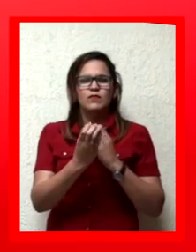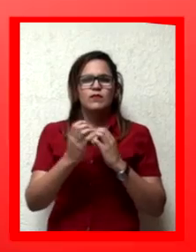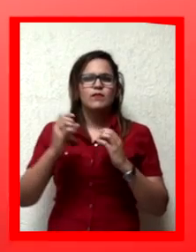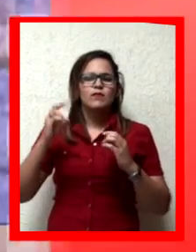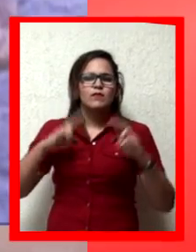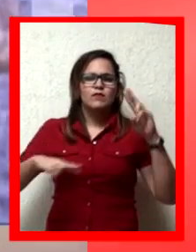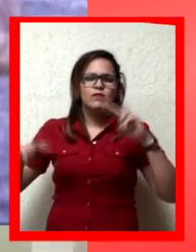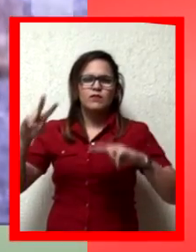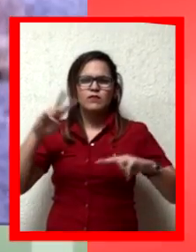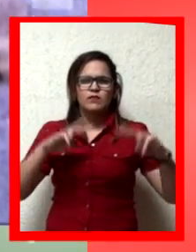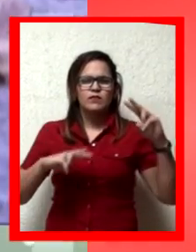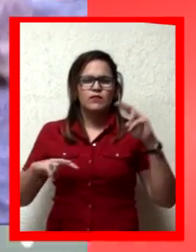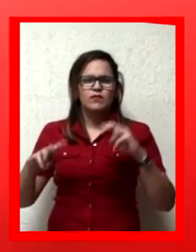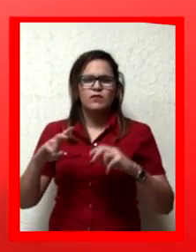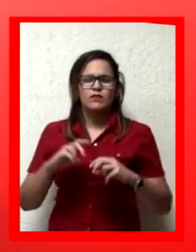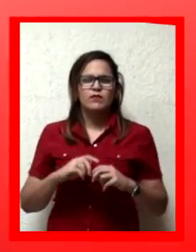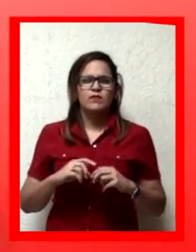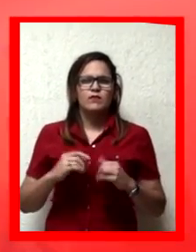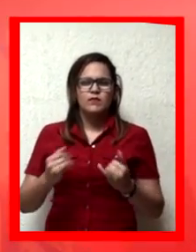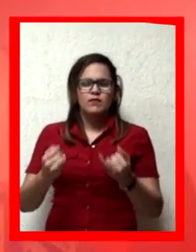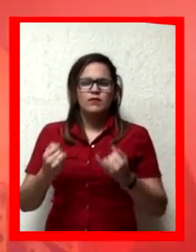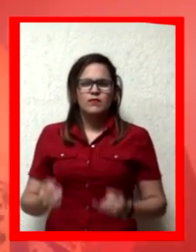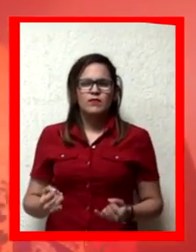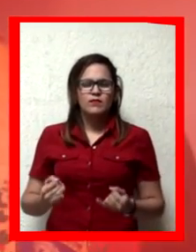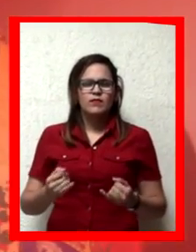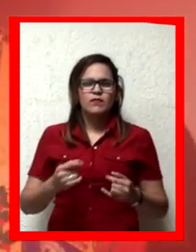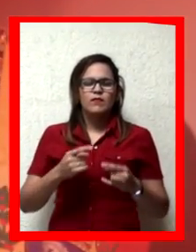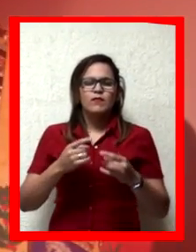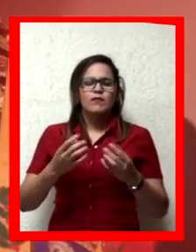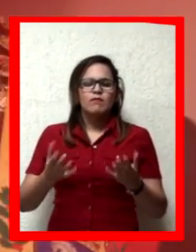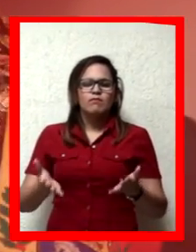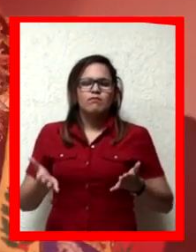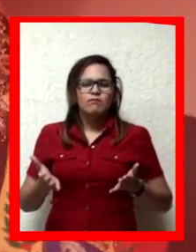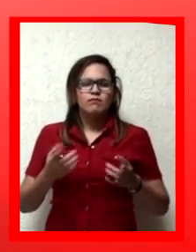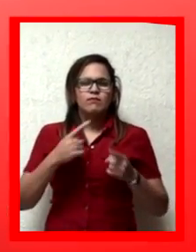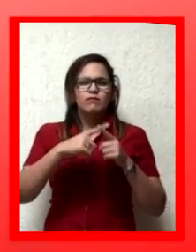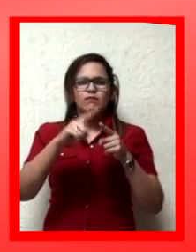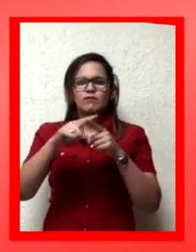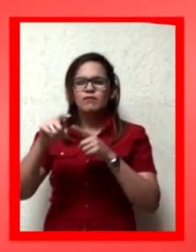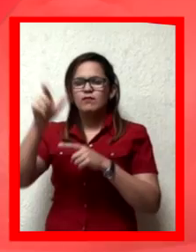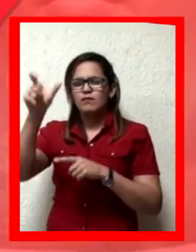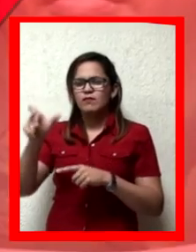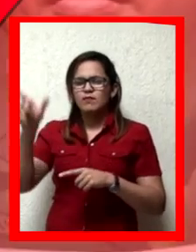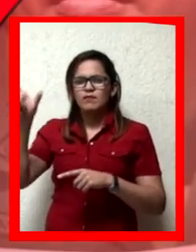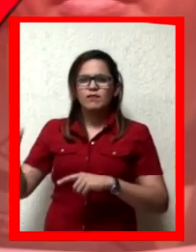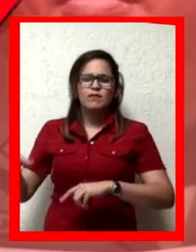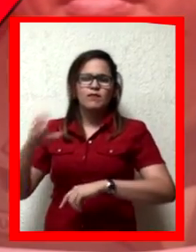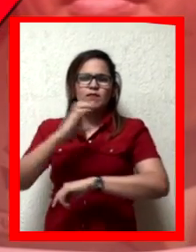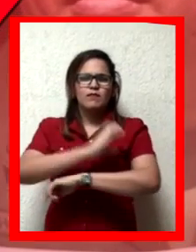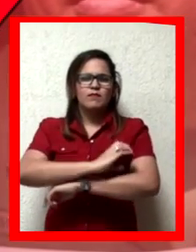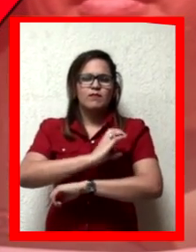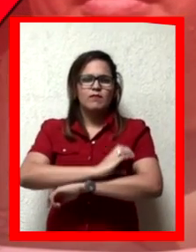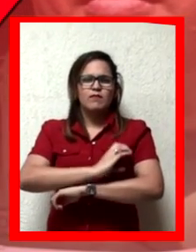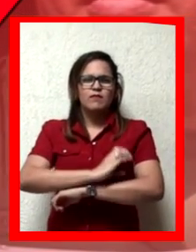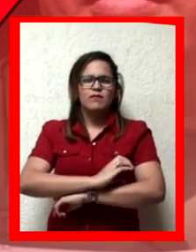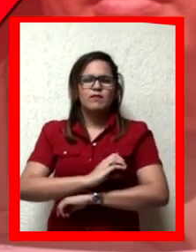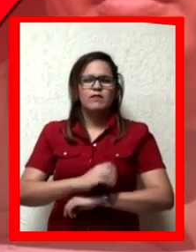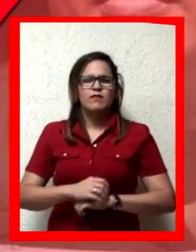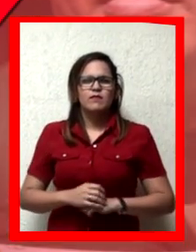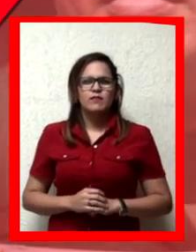y turismo de esta manera generamos calidad de vida en beneficio de todas y todos los